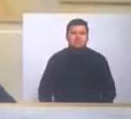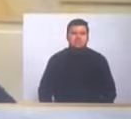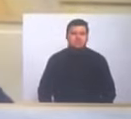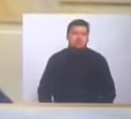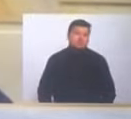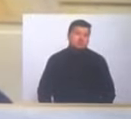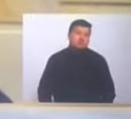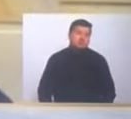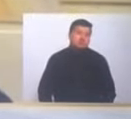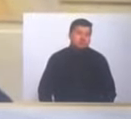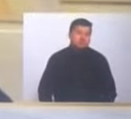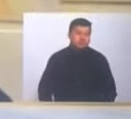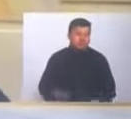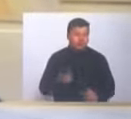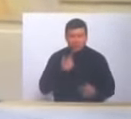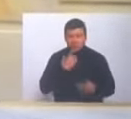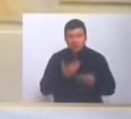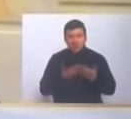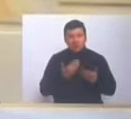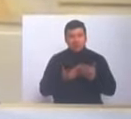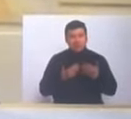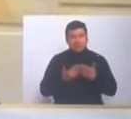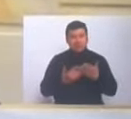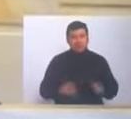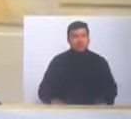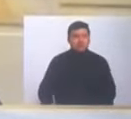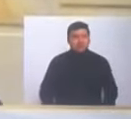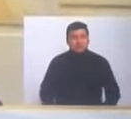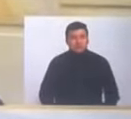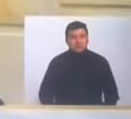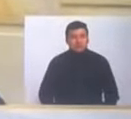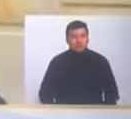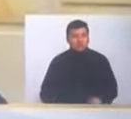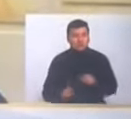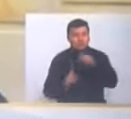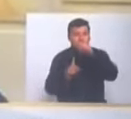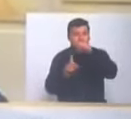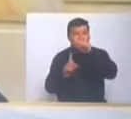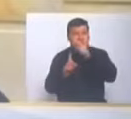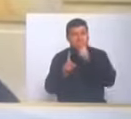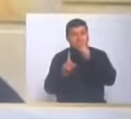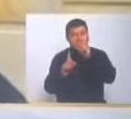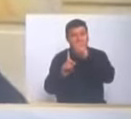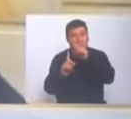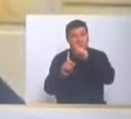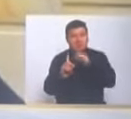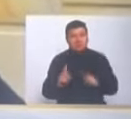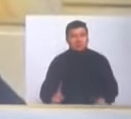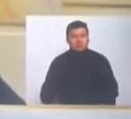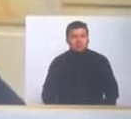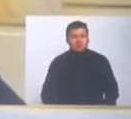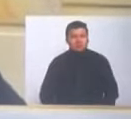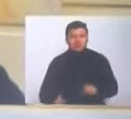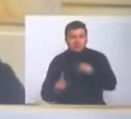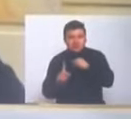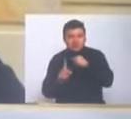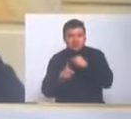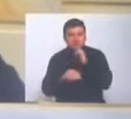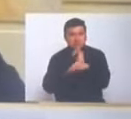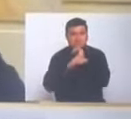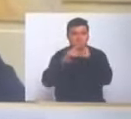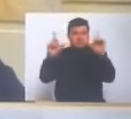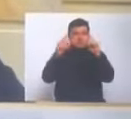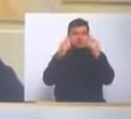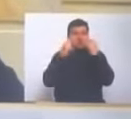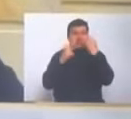la situación no es fácil señores senadores señores colombianos que nos están viendo por el canal hoy institucional la